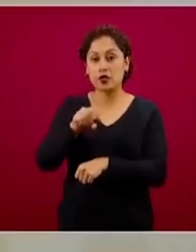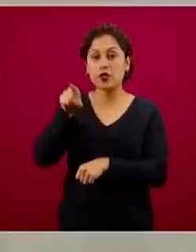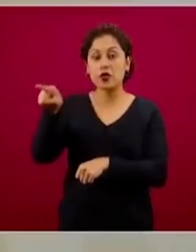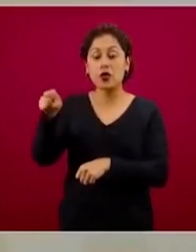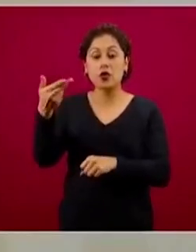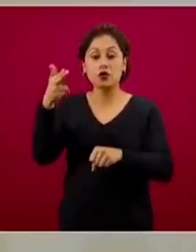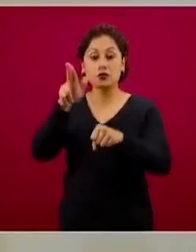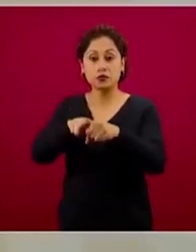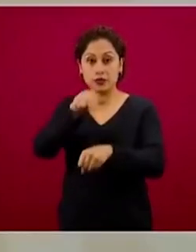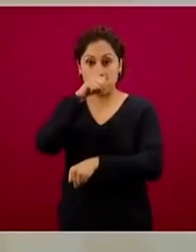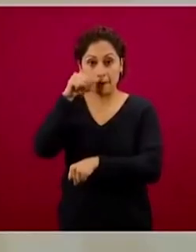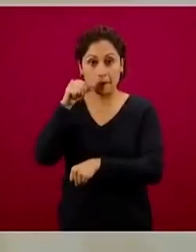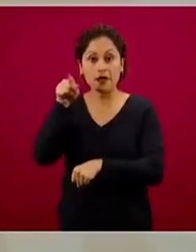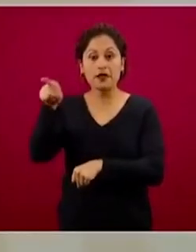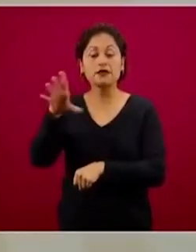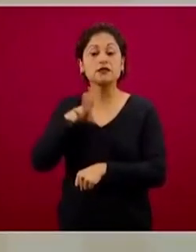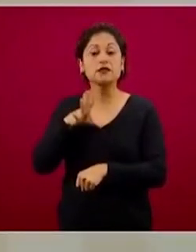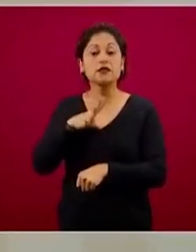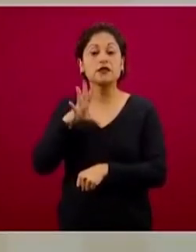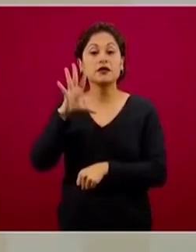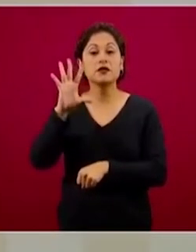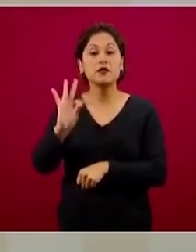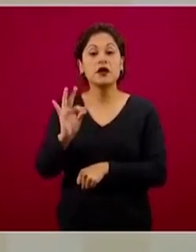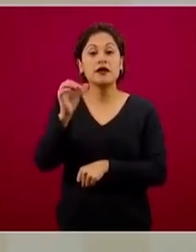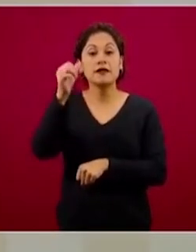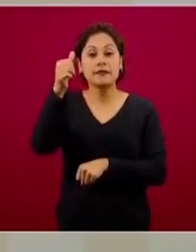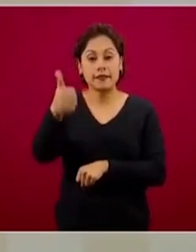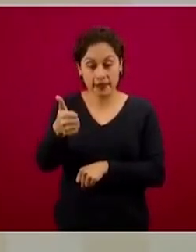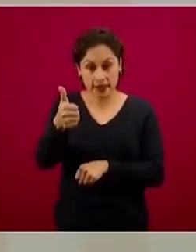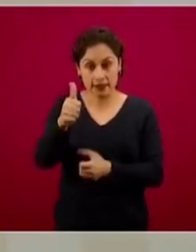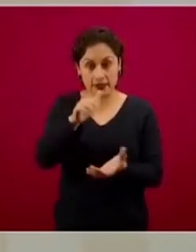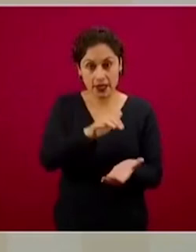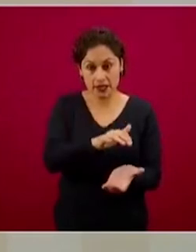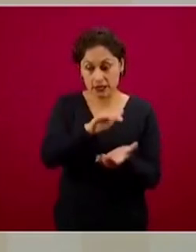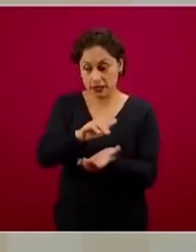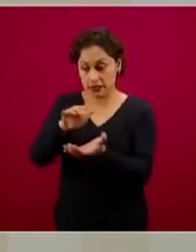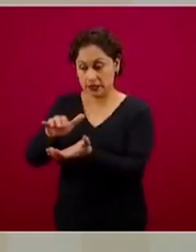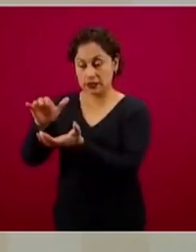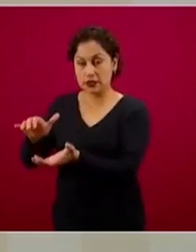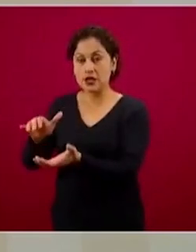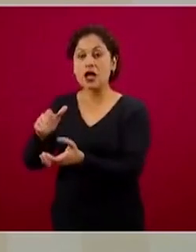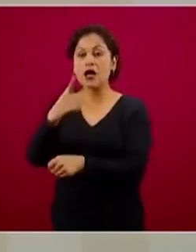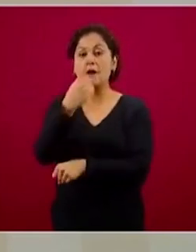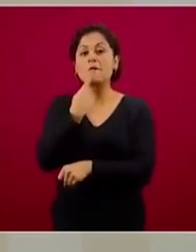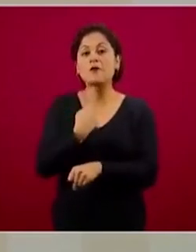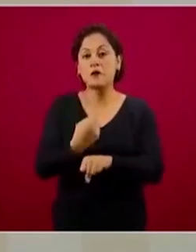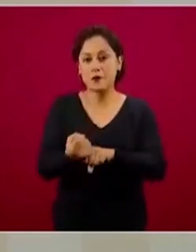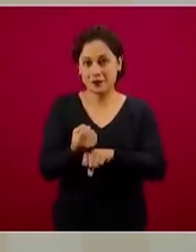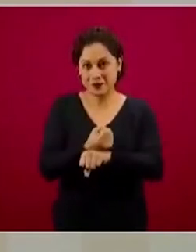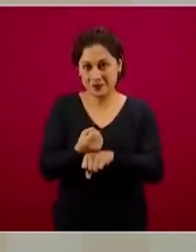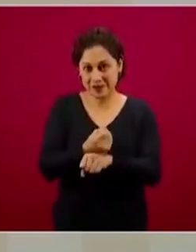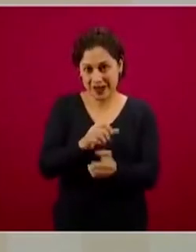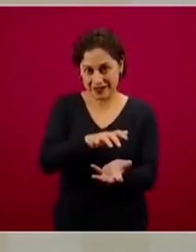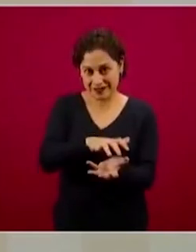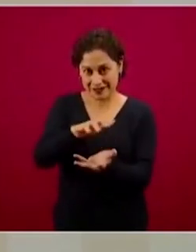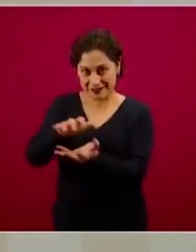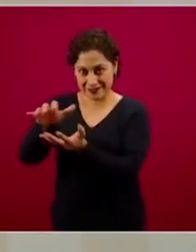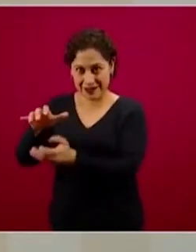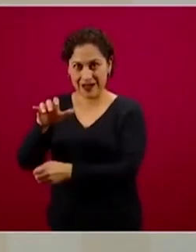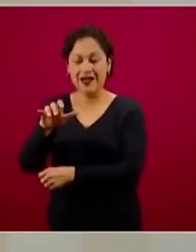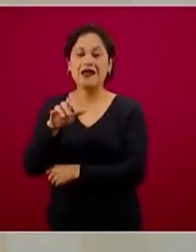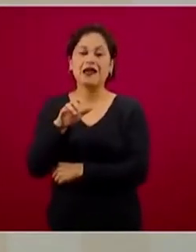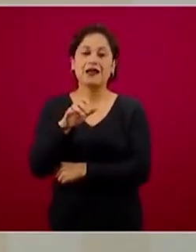existen 86 concentrados eritrocitarios, es decir, glóbulos rojos, son bolsitas de glóbulos rojos